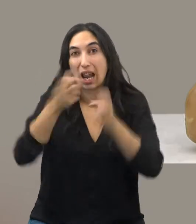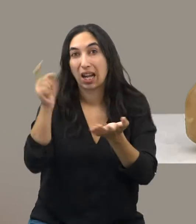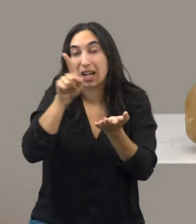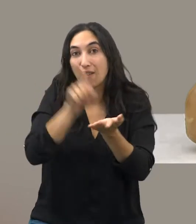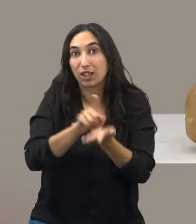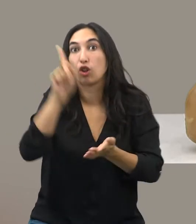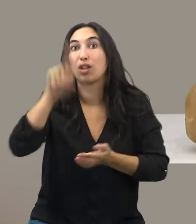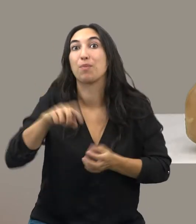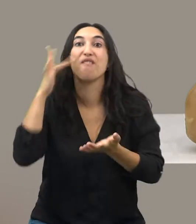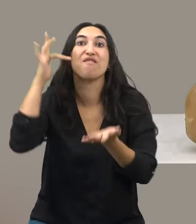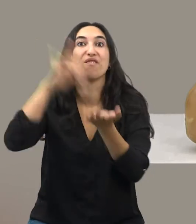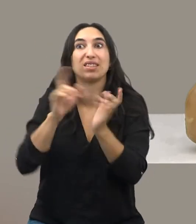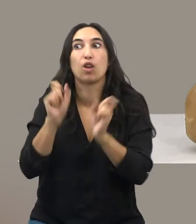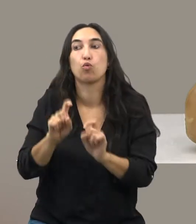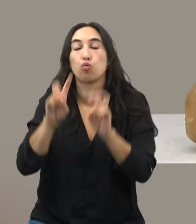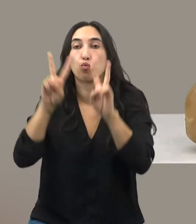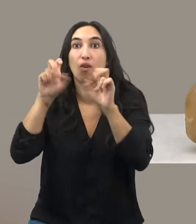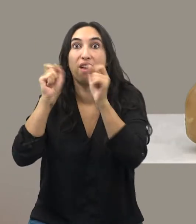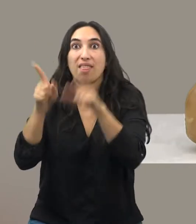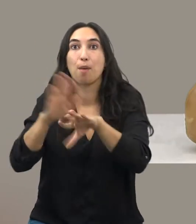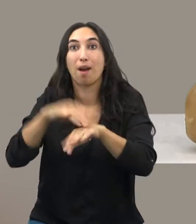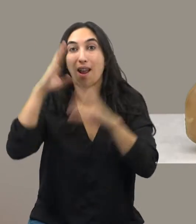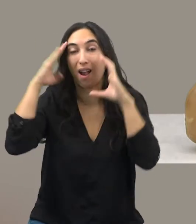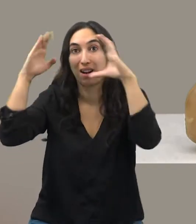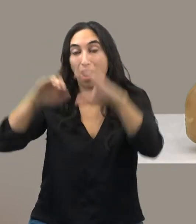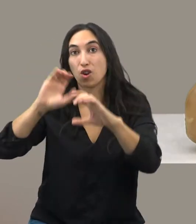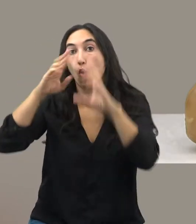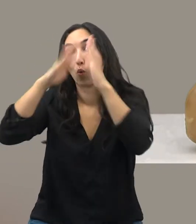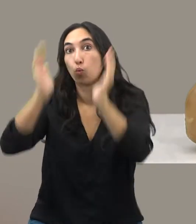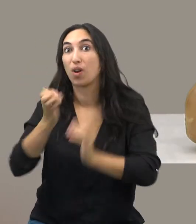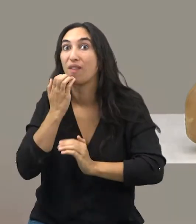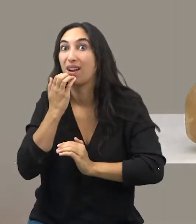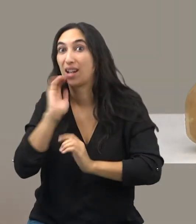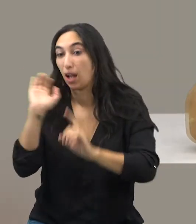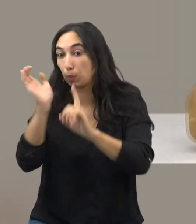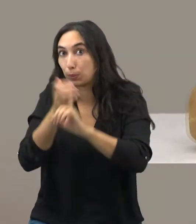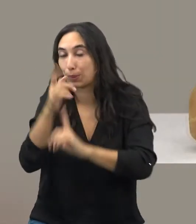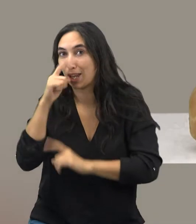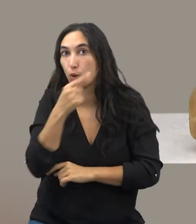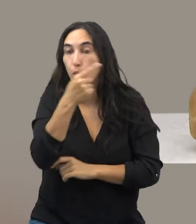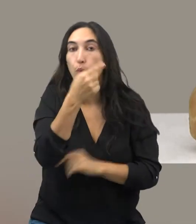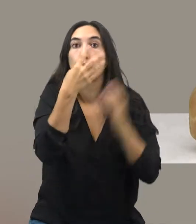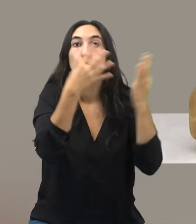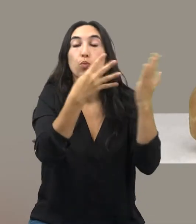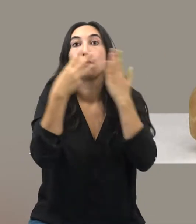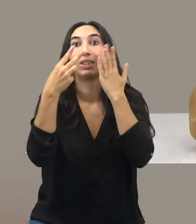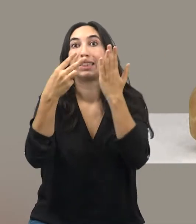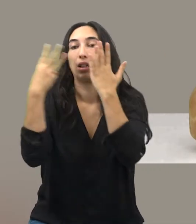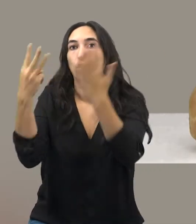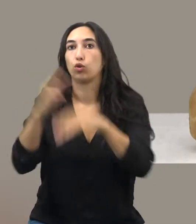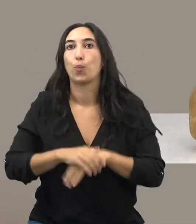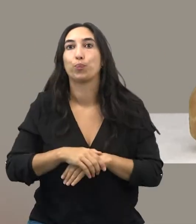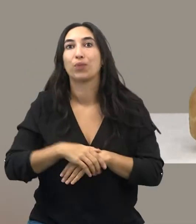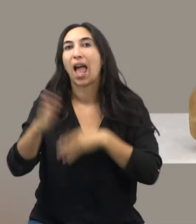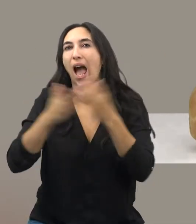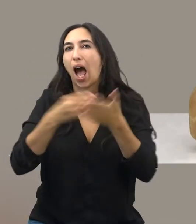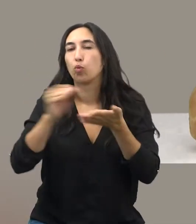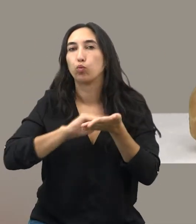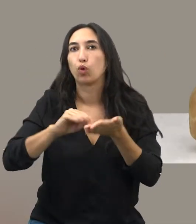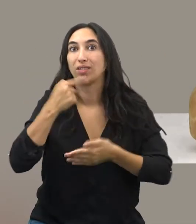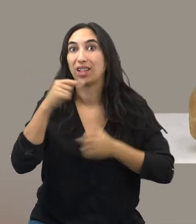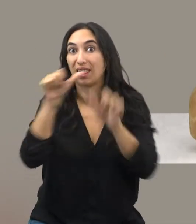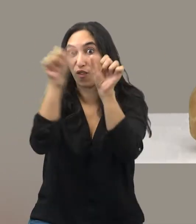revisión y datación de un cráneo hallado en 1978 en la cueva griega de Apidima. En este trabajo, los autores proponen que la